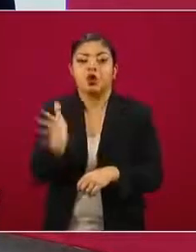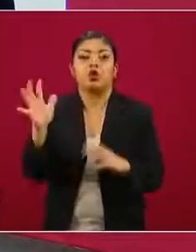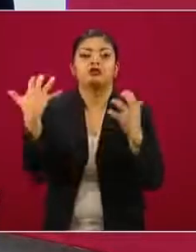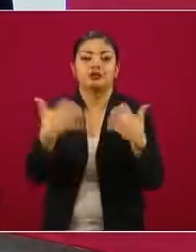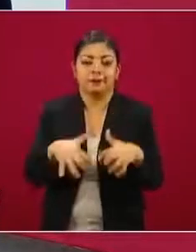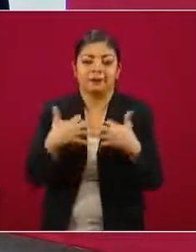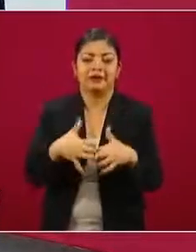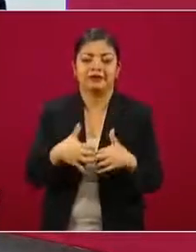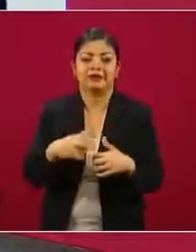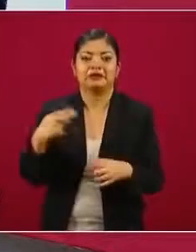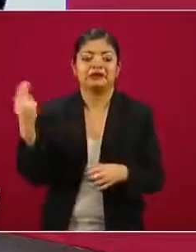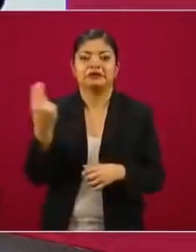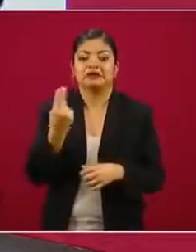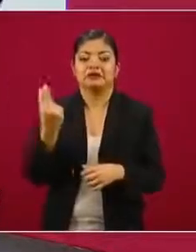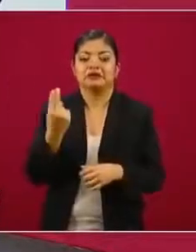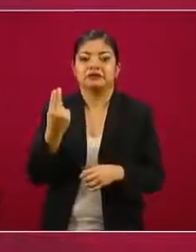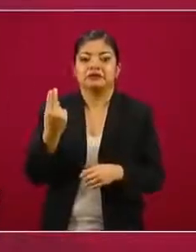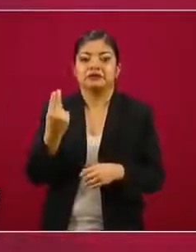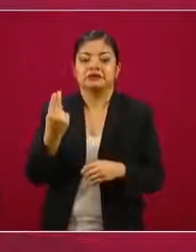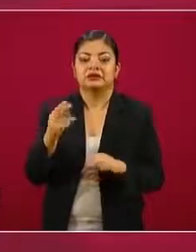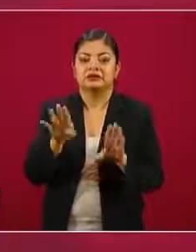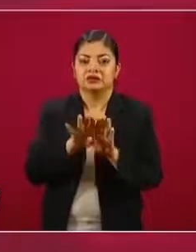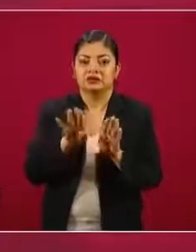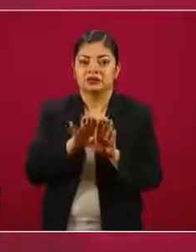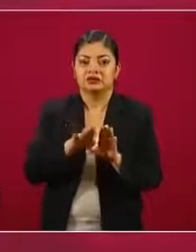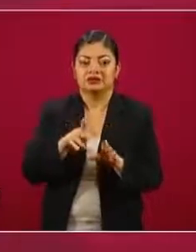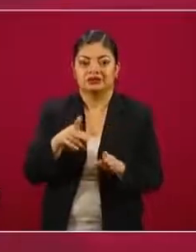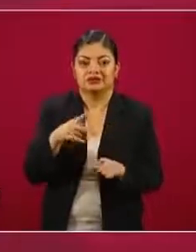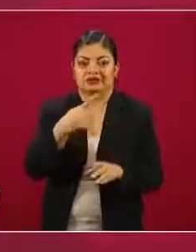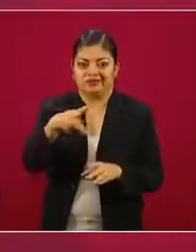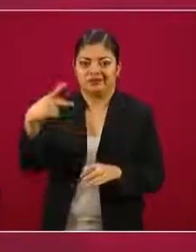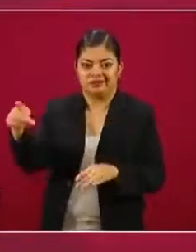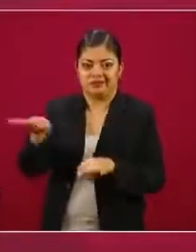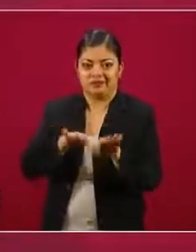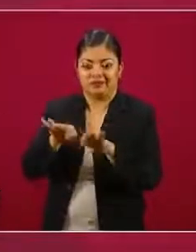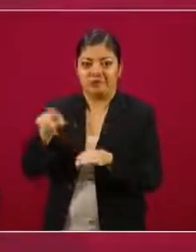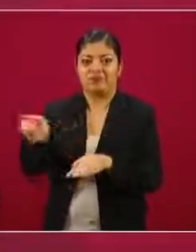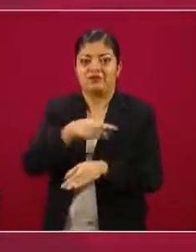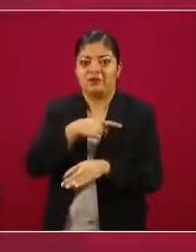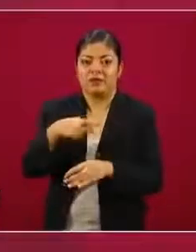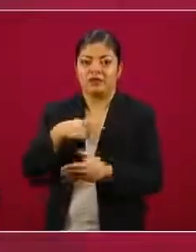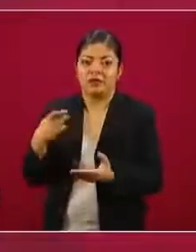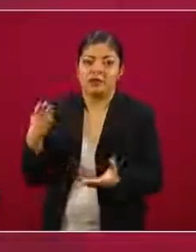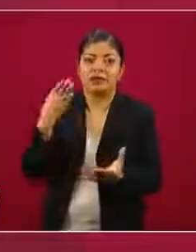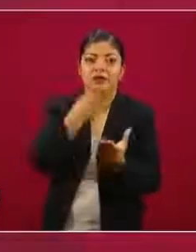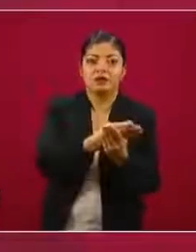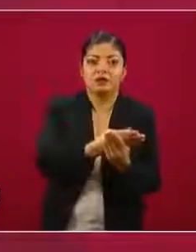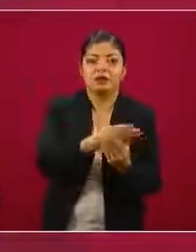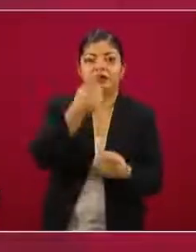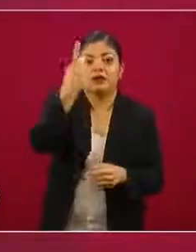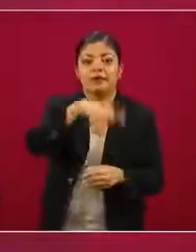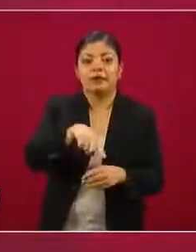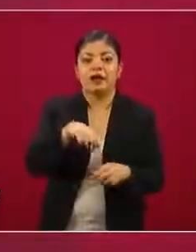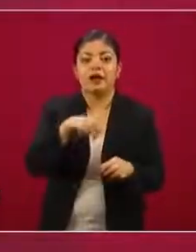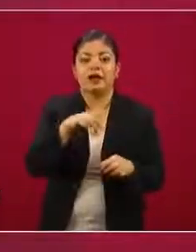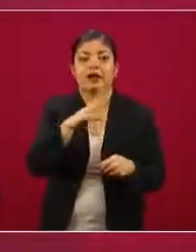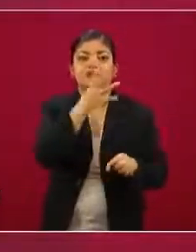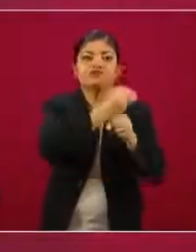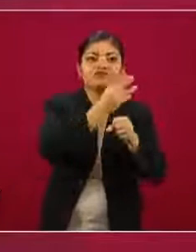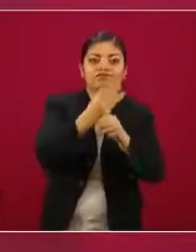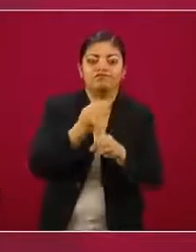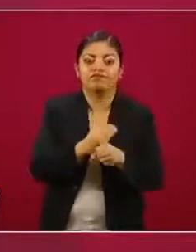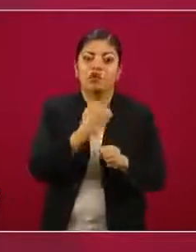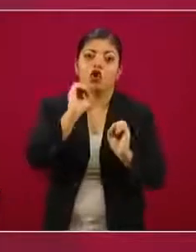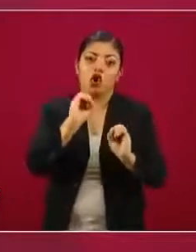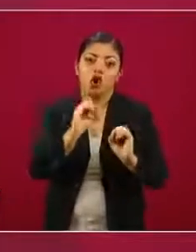tengan necesidad de que una parte de sus trabajadores acudan al centro de trabajo a terminar las adecuaciones o hacer